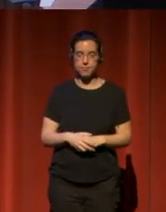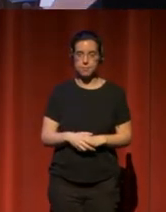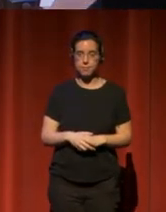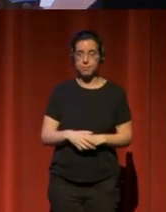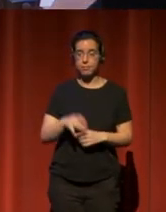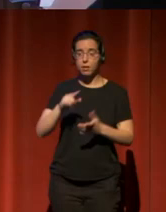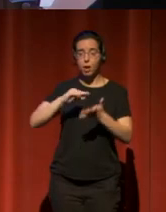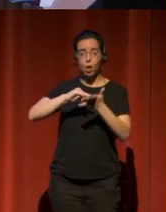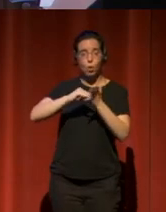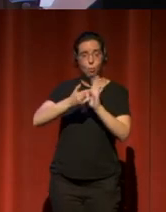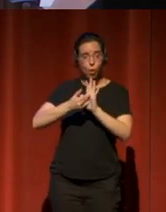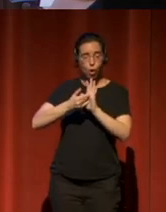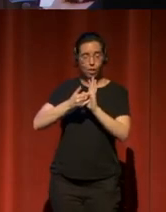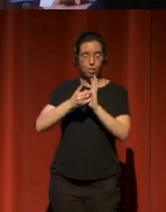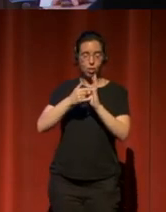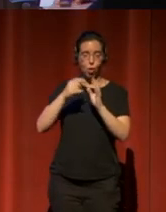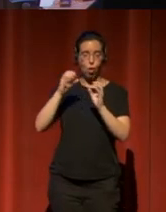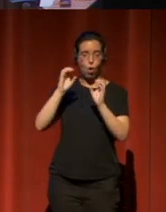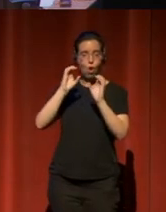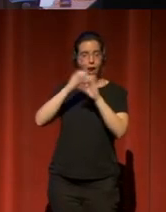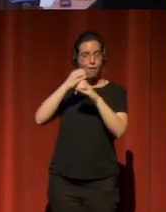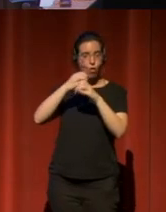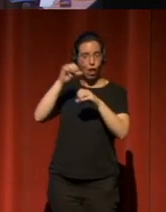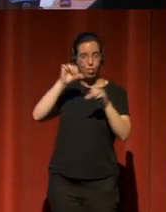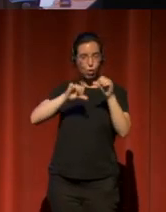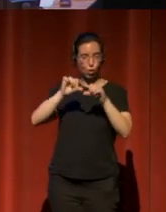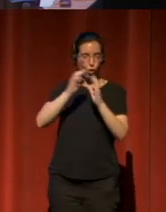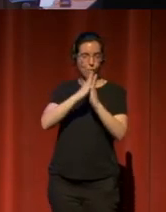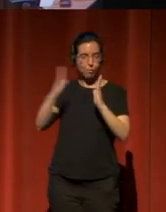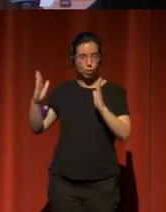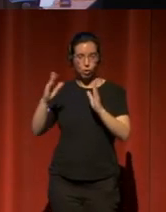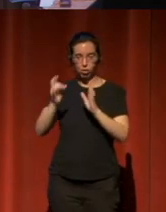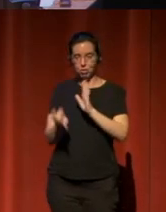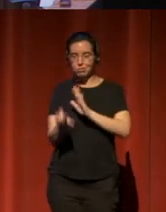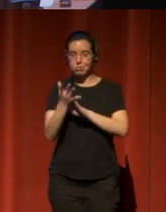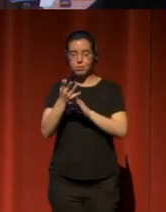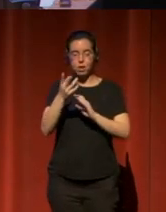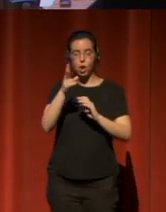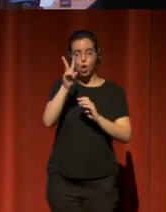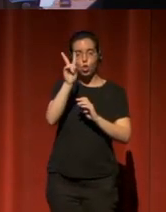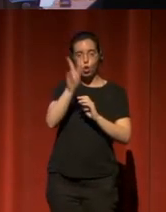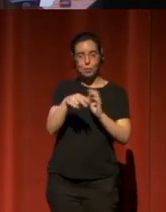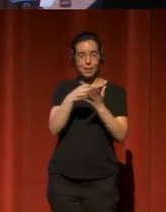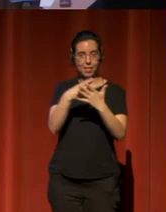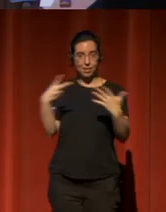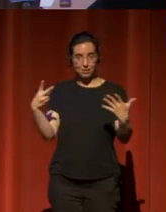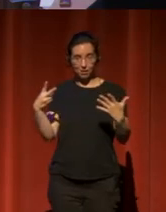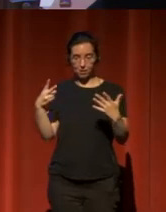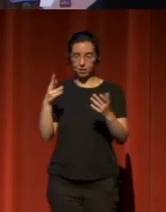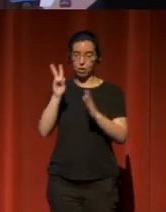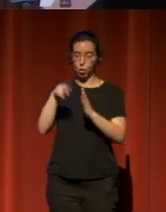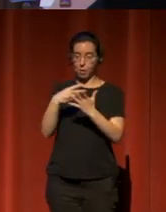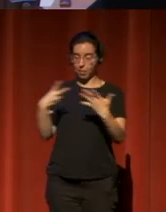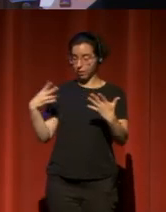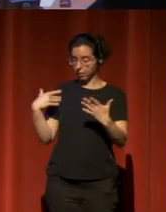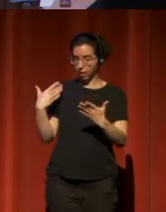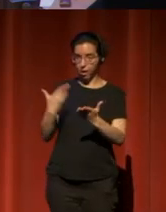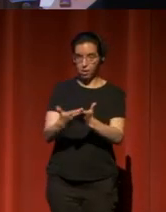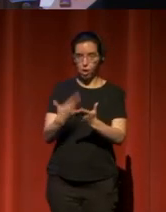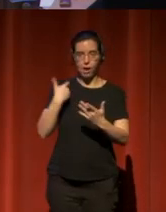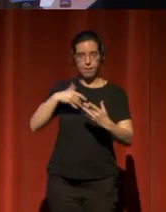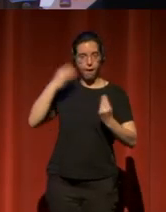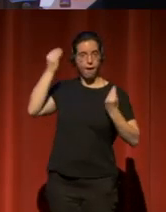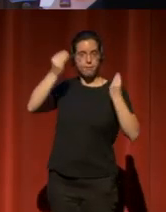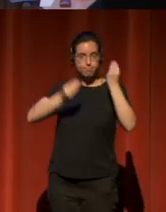El proyecto Laboratorios Bibliotecarios nace en 2017. Desde 2017 ya estamos reflexionando en torno a estos temas,